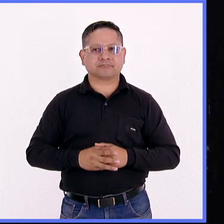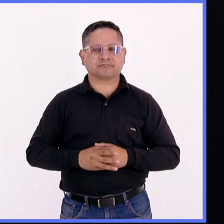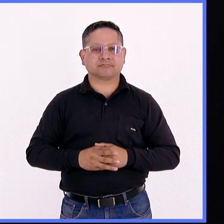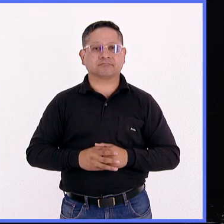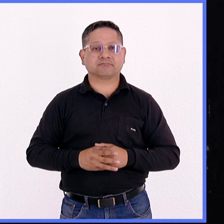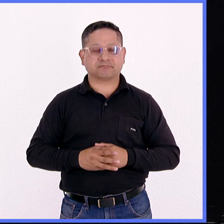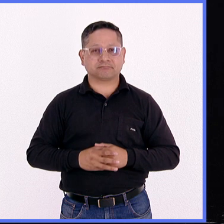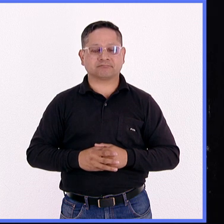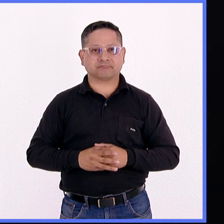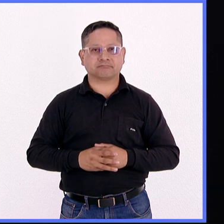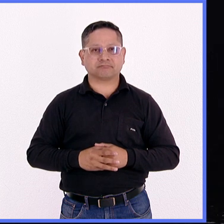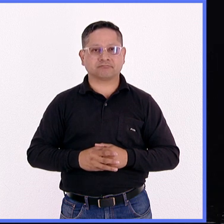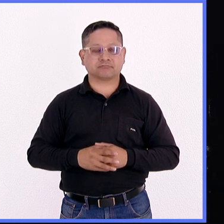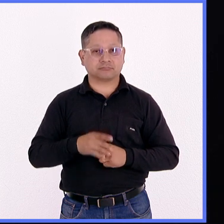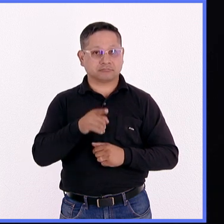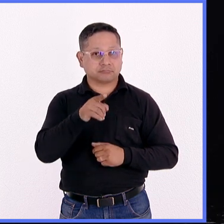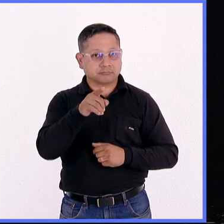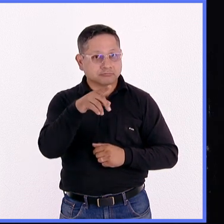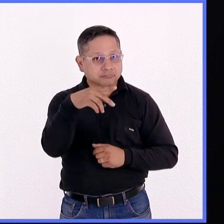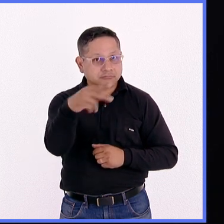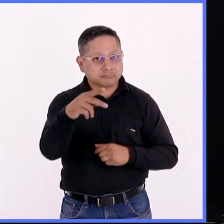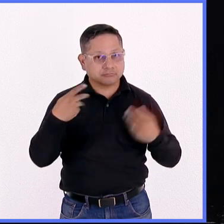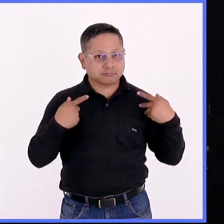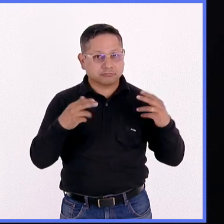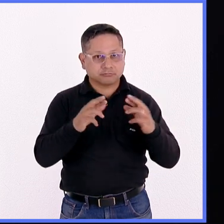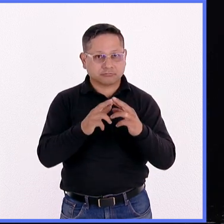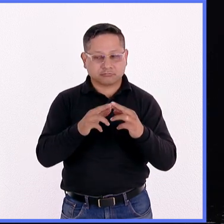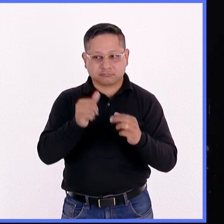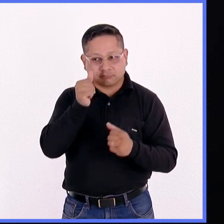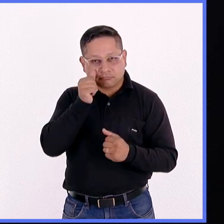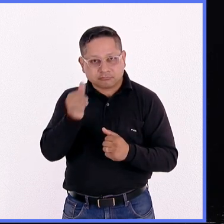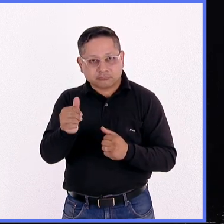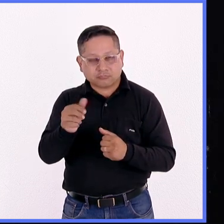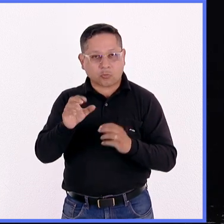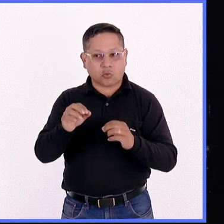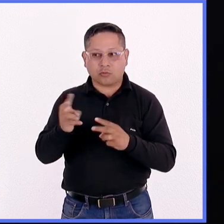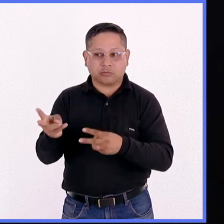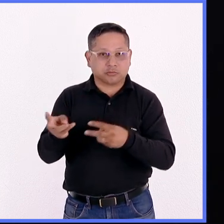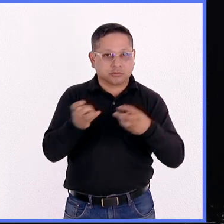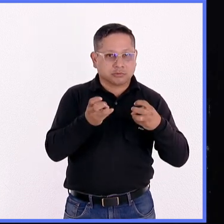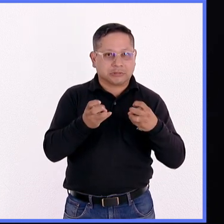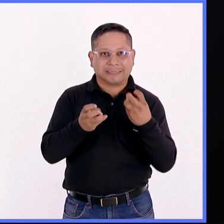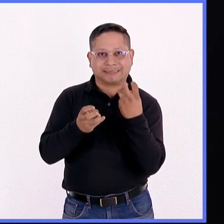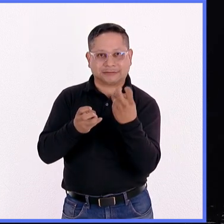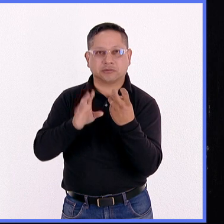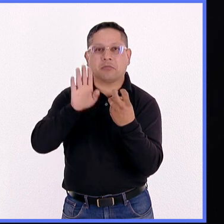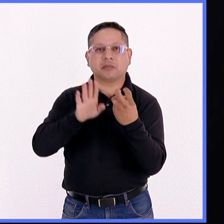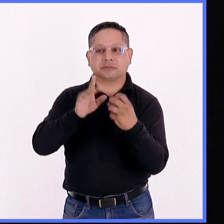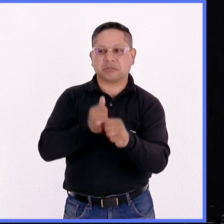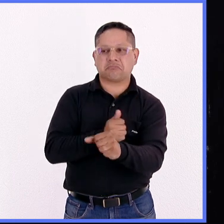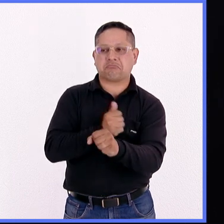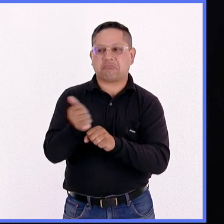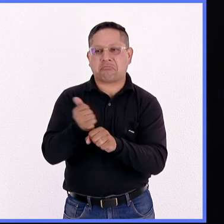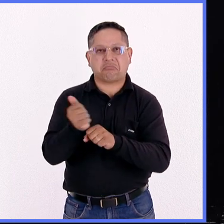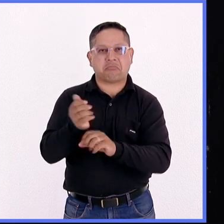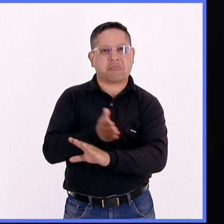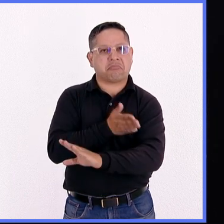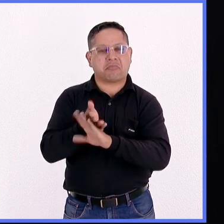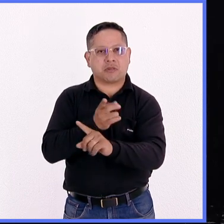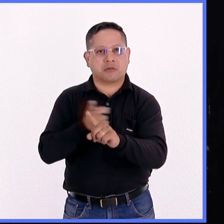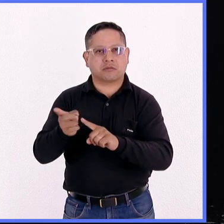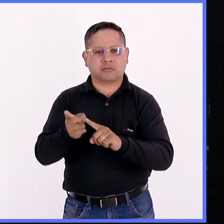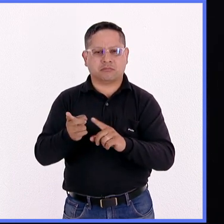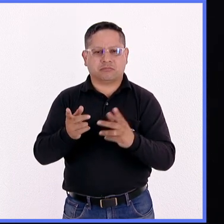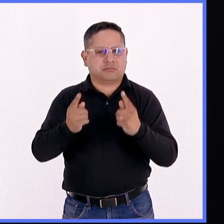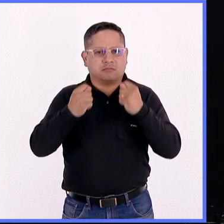Que un docente no reconozca tu trabajo o se apropie de él, esto también es violencia. No importa el